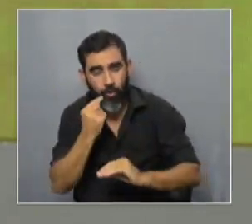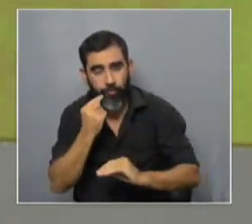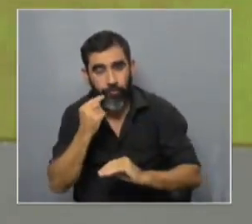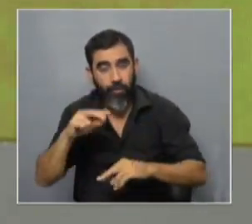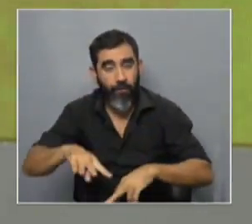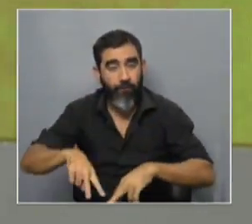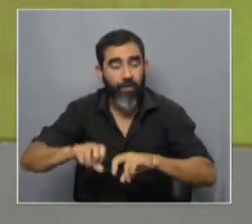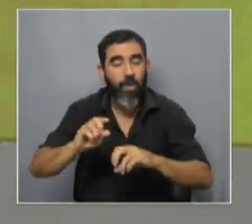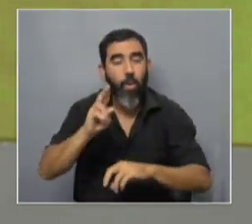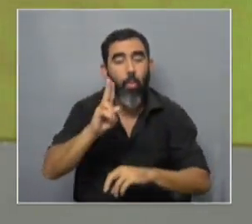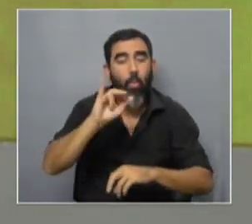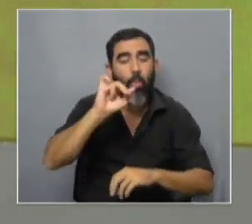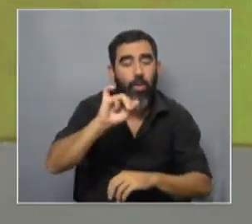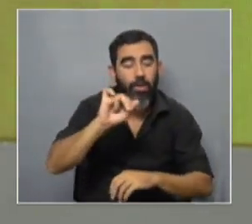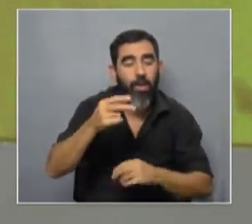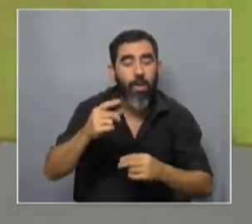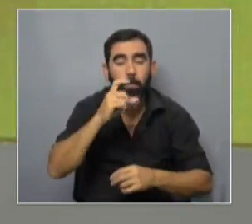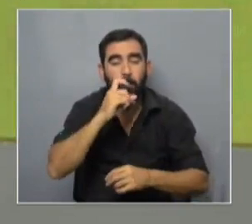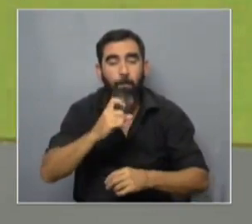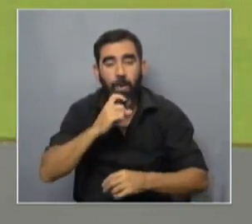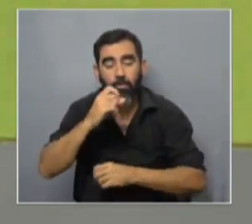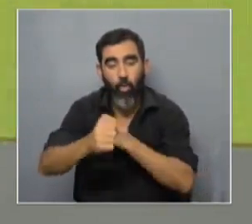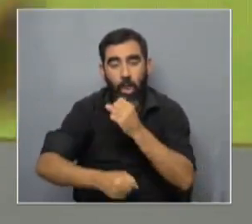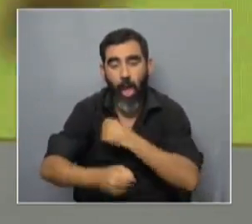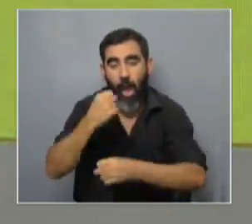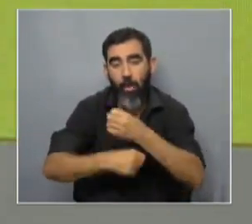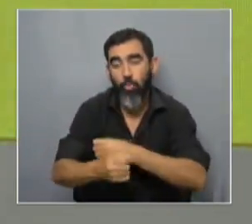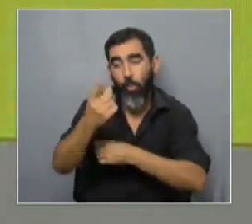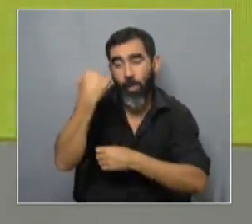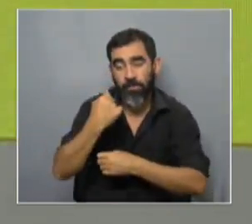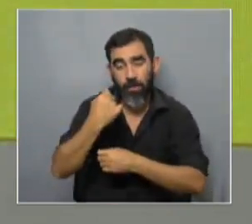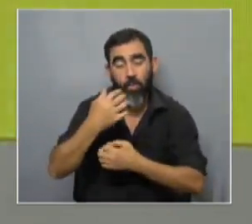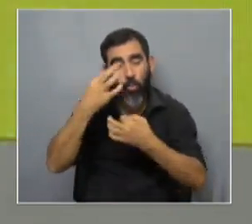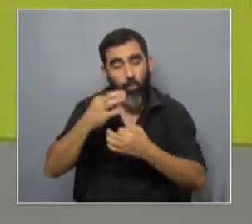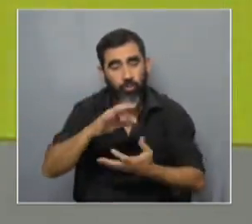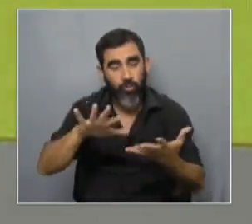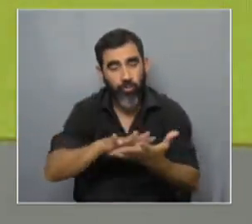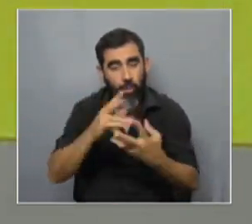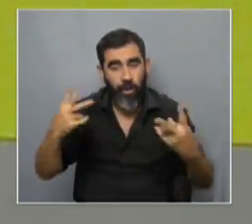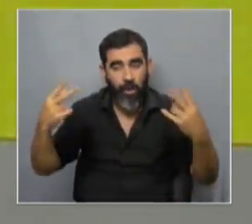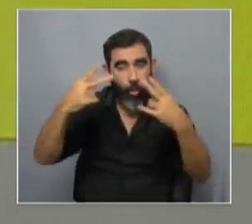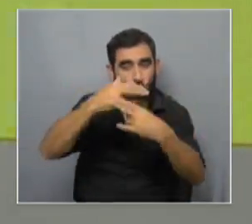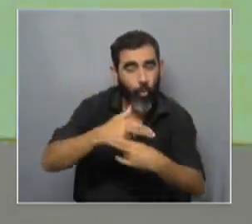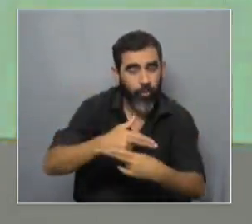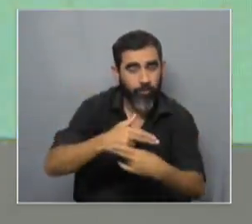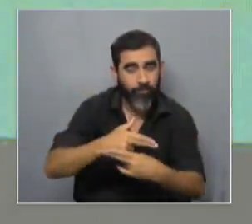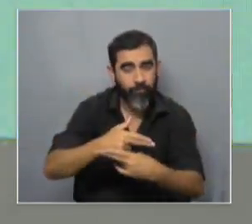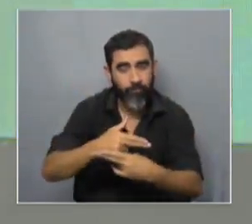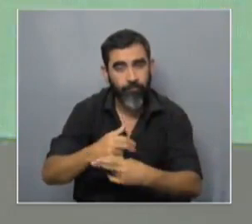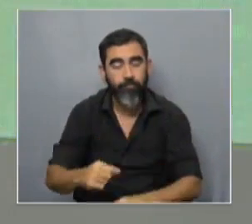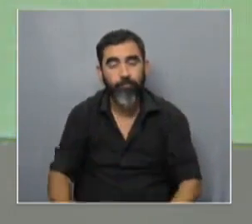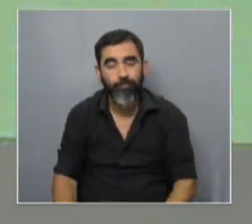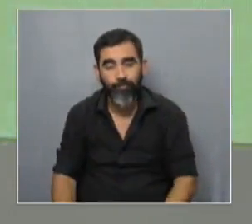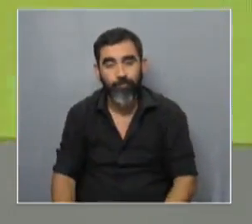investigador surge inicialmente en marzo del año pasado cuando se dieron una situación de recortes más allá de toda la